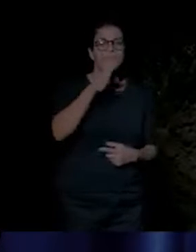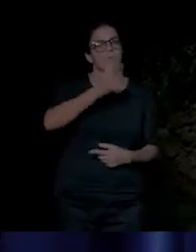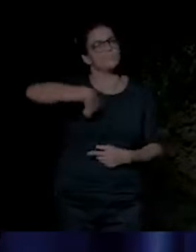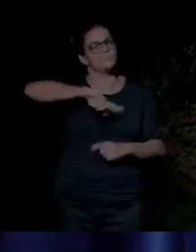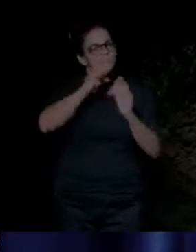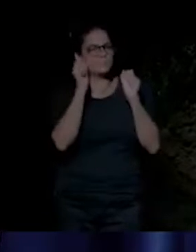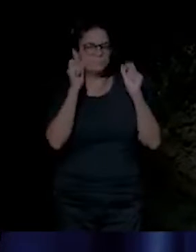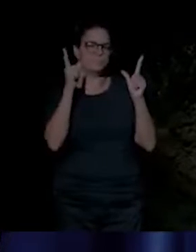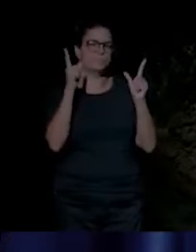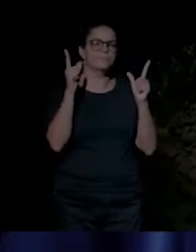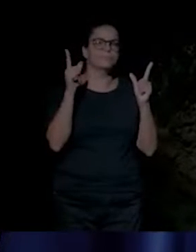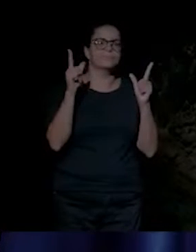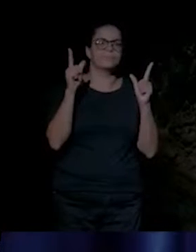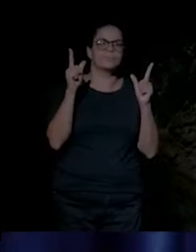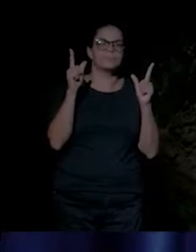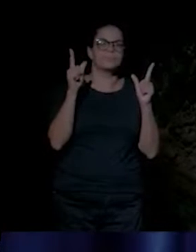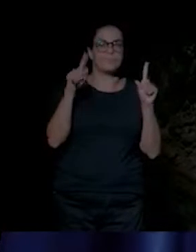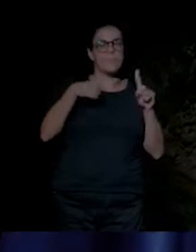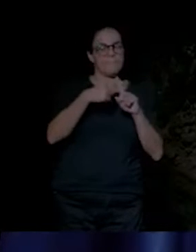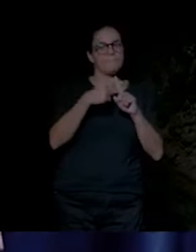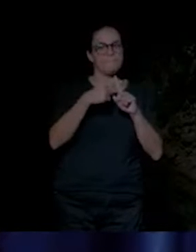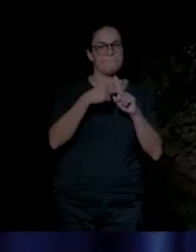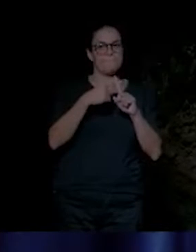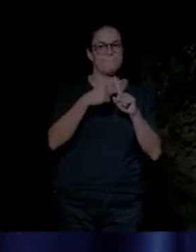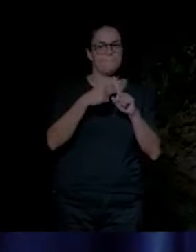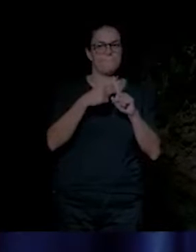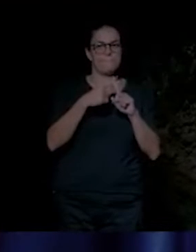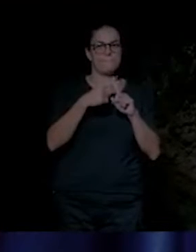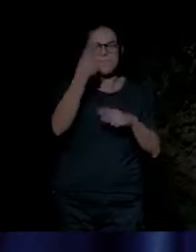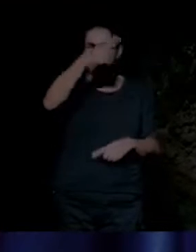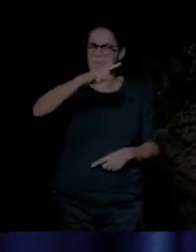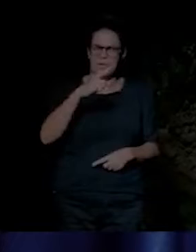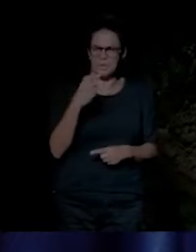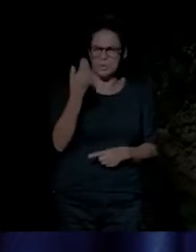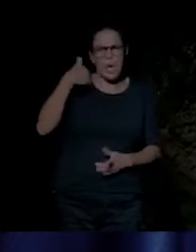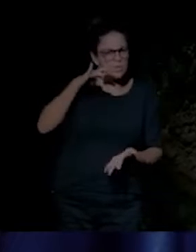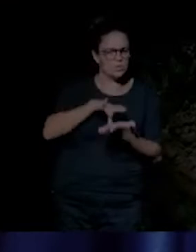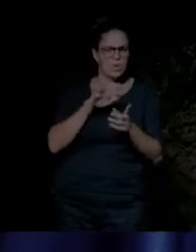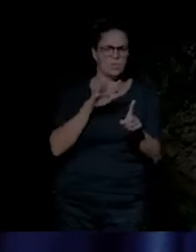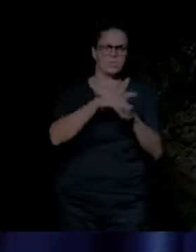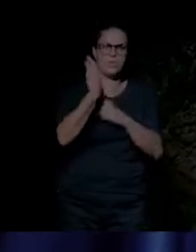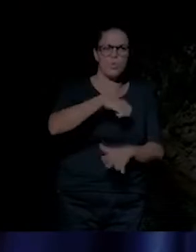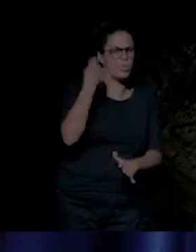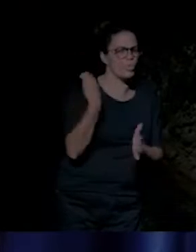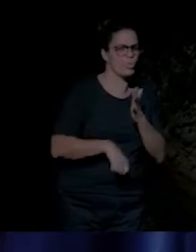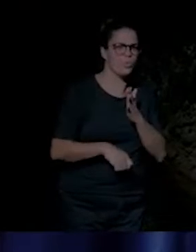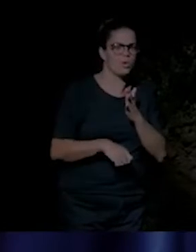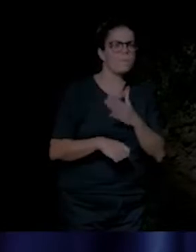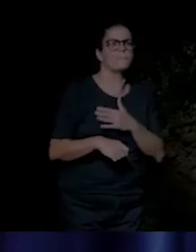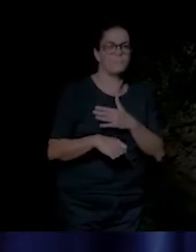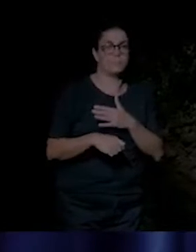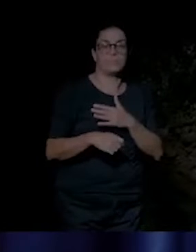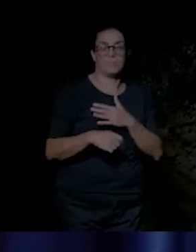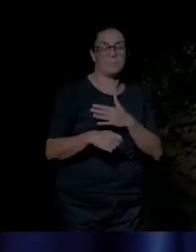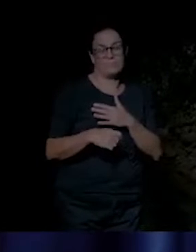también reconocido en facetas tremendamente complicadas, en el que sacamos lo mejor de